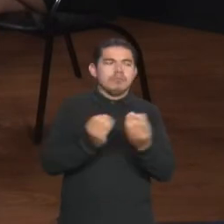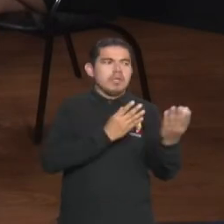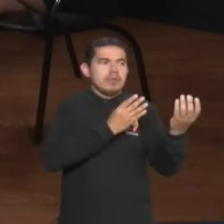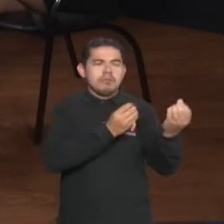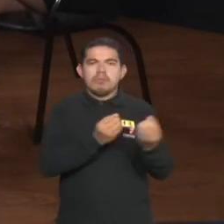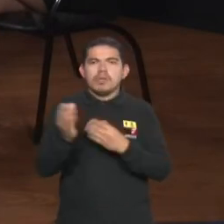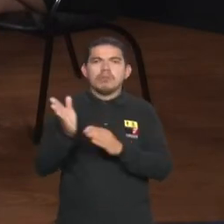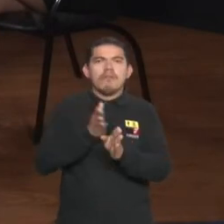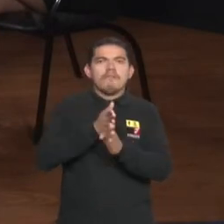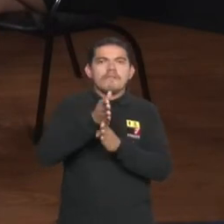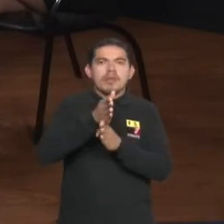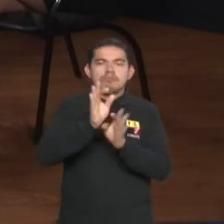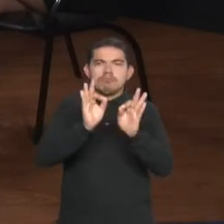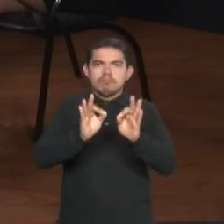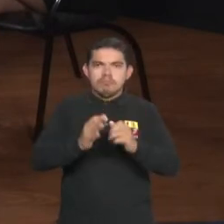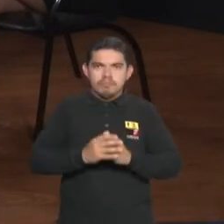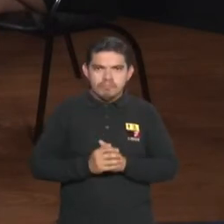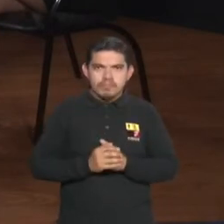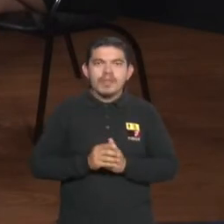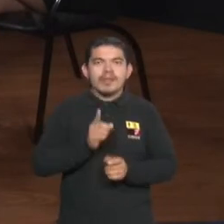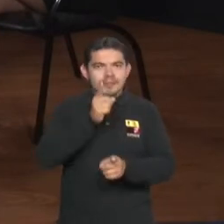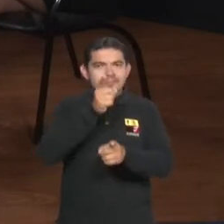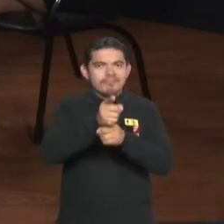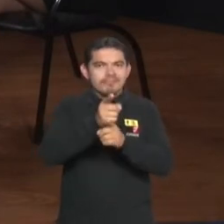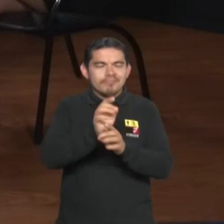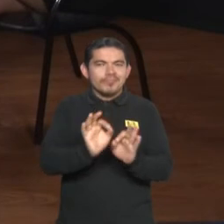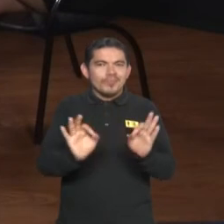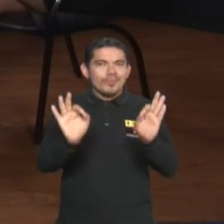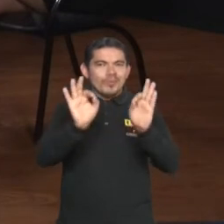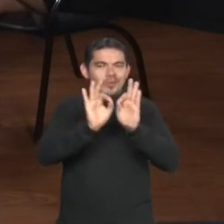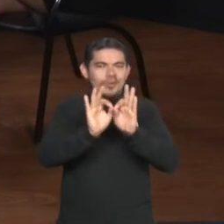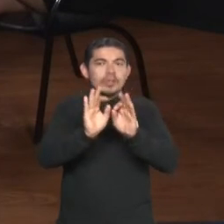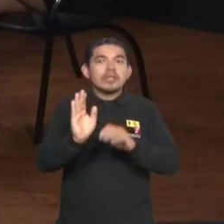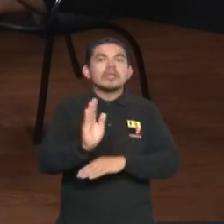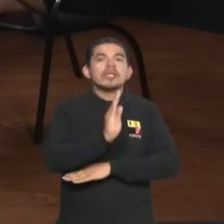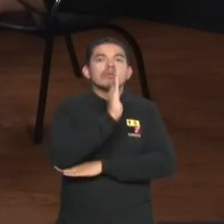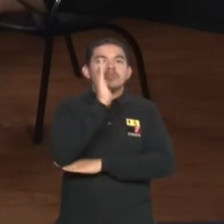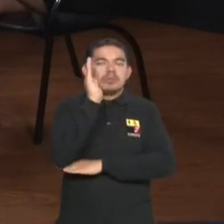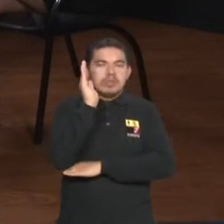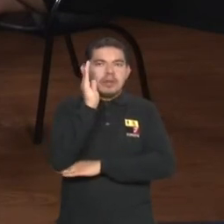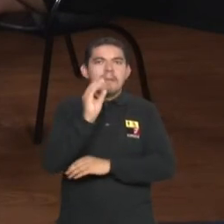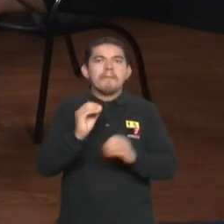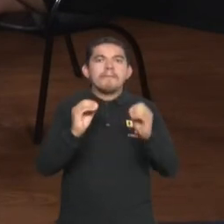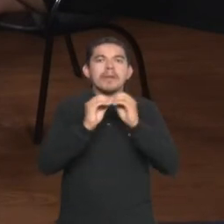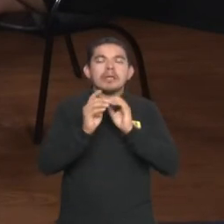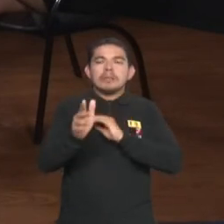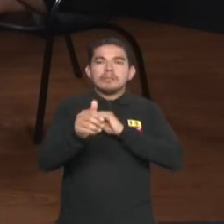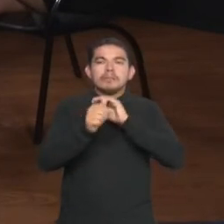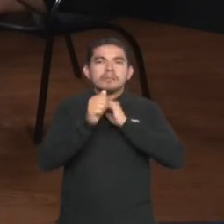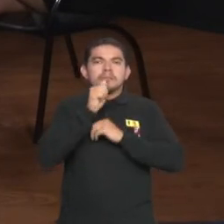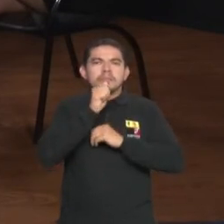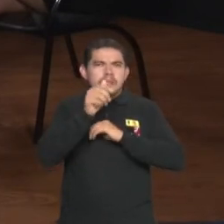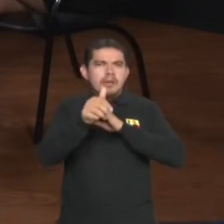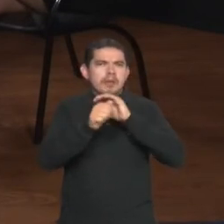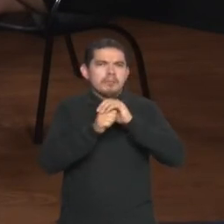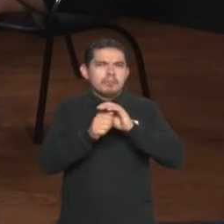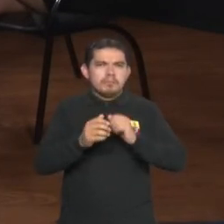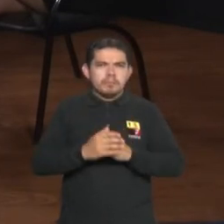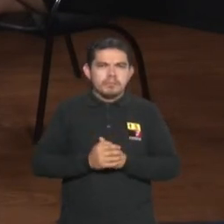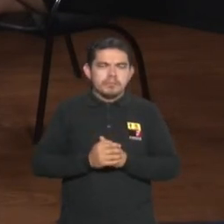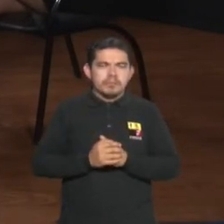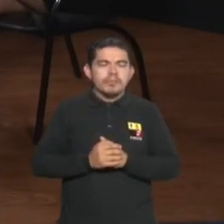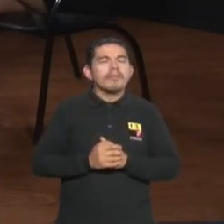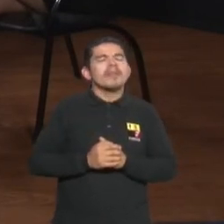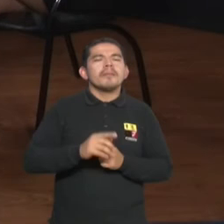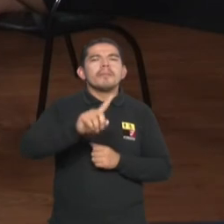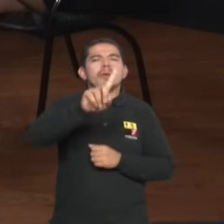fielmente la información. Es ahí donde se cumple el principio de neutralidad y confidencialidad en todo lo que hacemos. Bueno, pero debe llegar